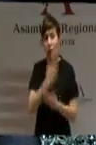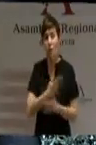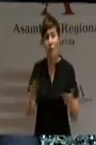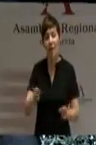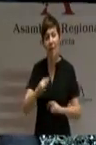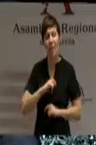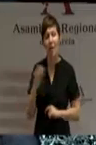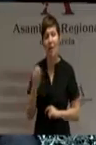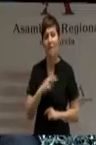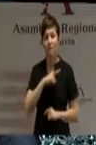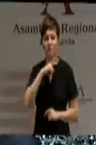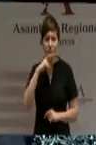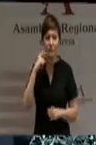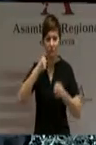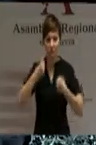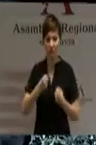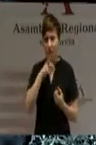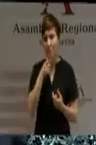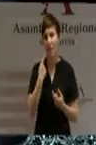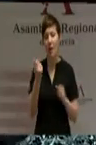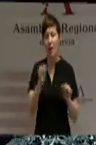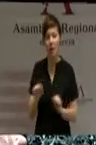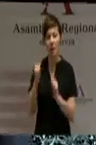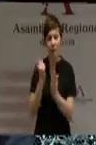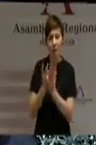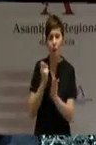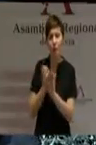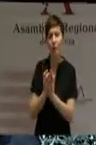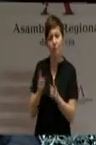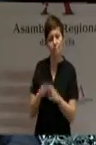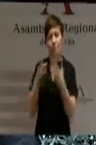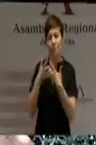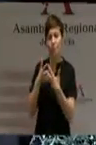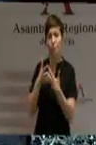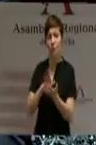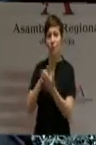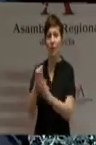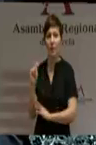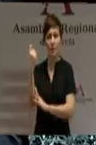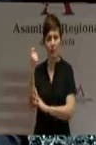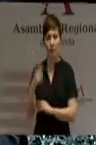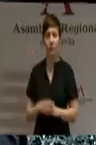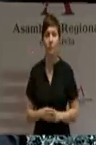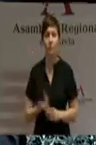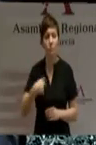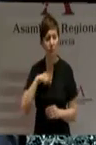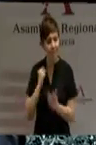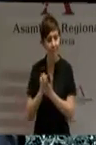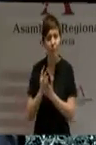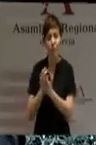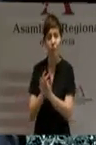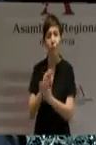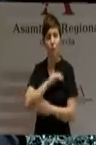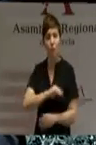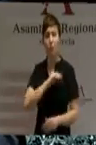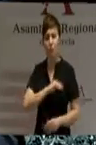desafíos, para ir adelante. Tenemos problemas, tenemos grandes retos, pero